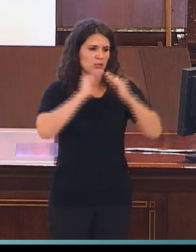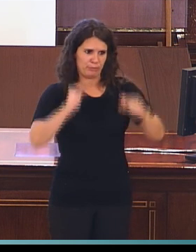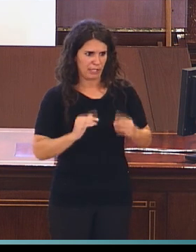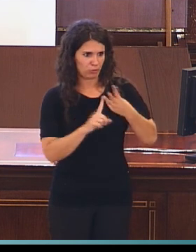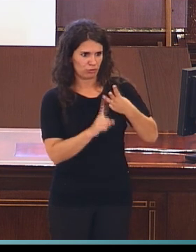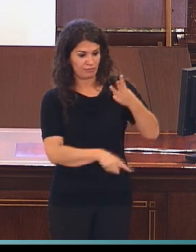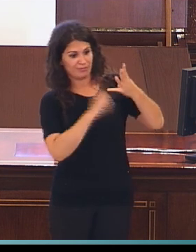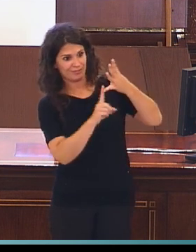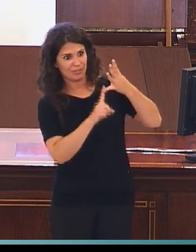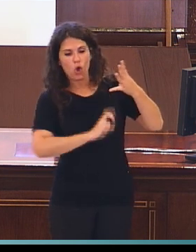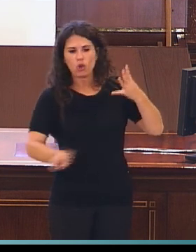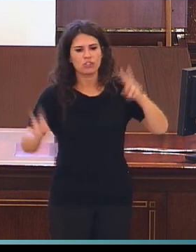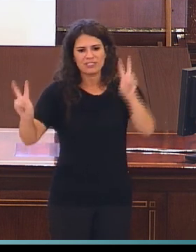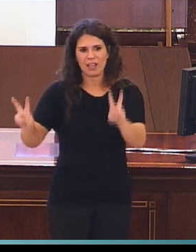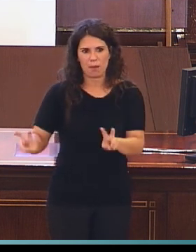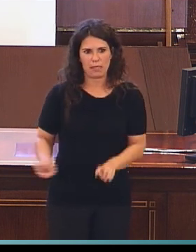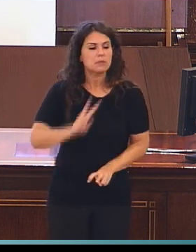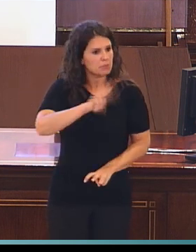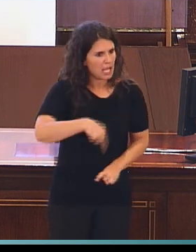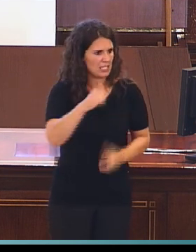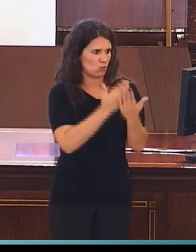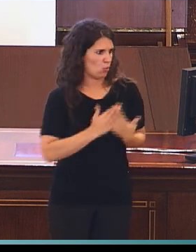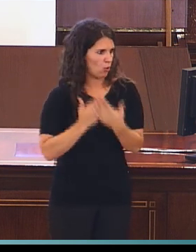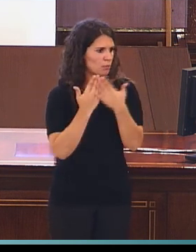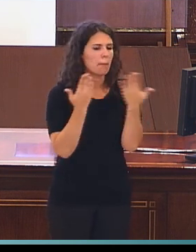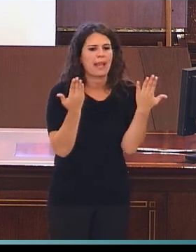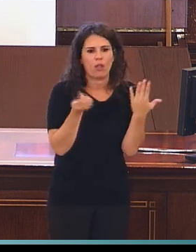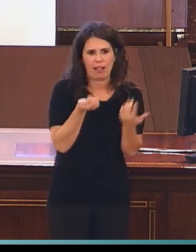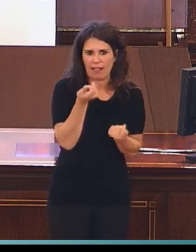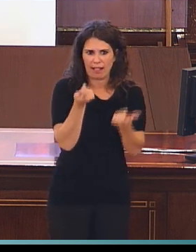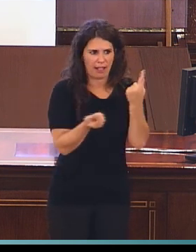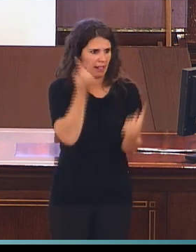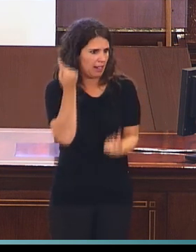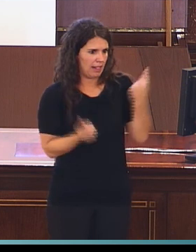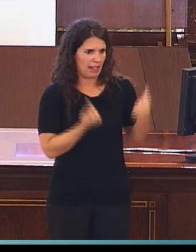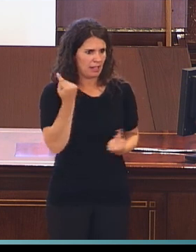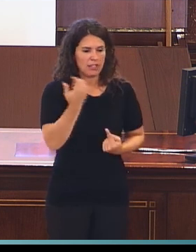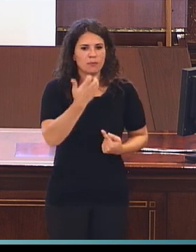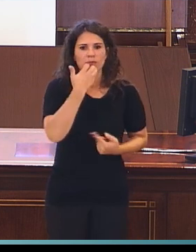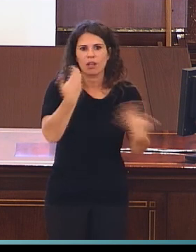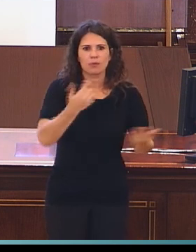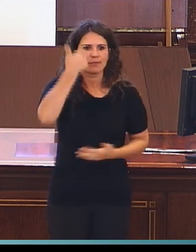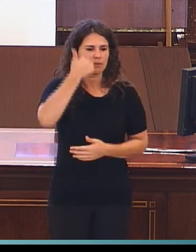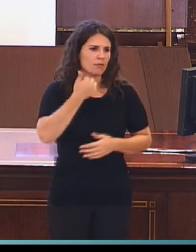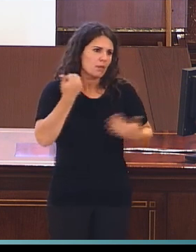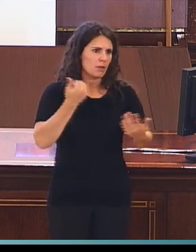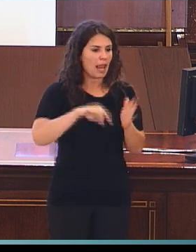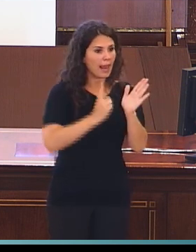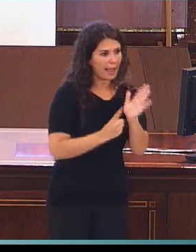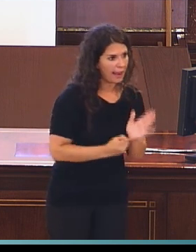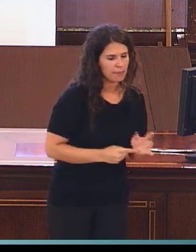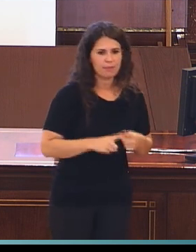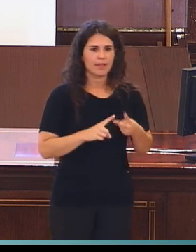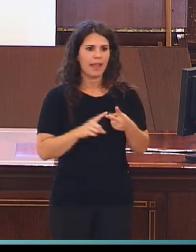luego hay una serie de temáticas en las que también aparecen estudios, pero ya en mucha menor proporción, como, por ejemplo, los aspectos legales, la enseñanza,